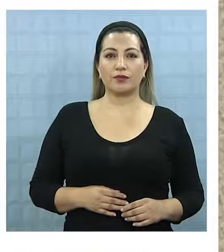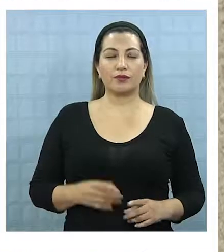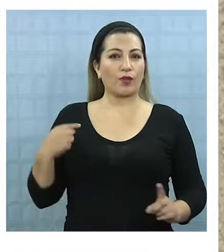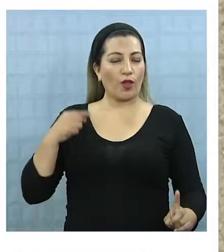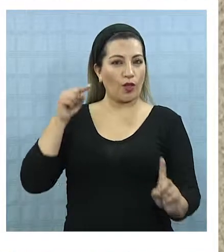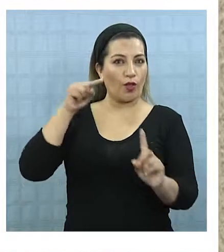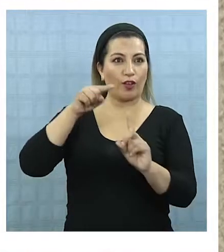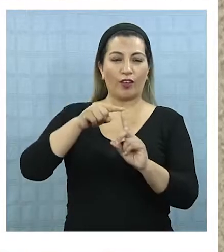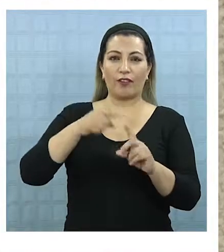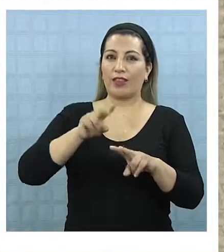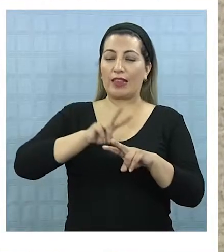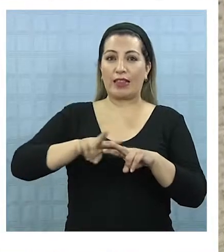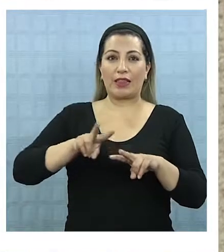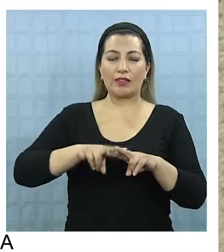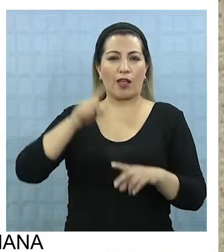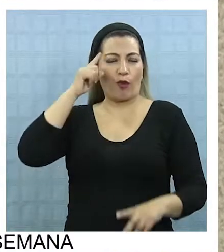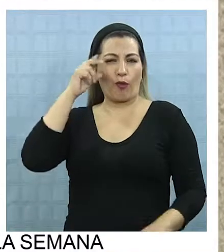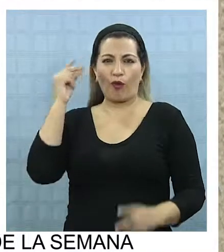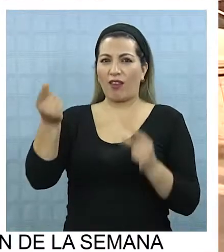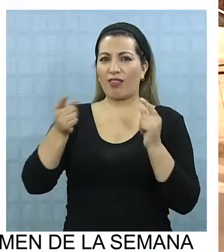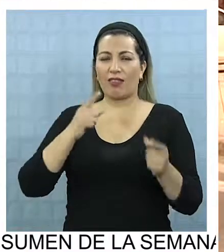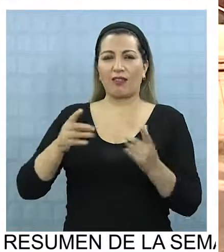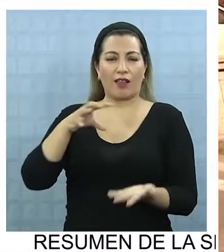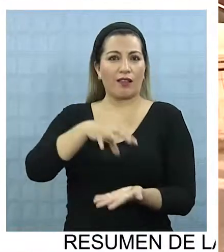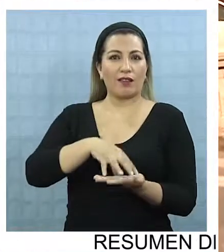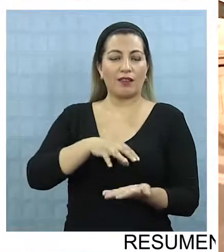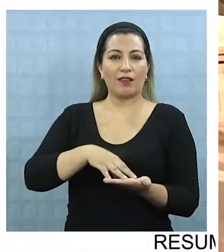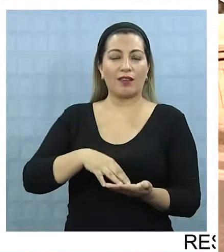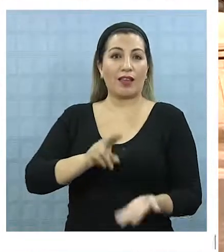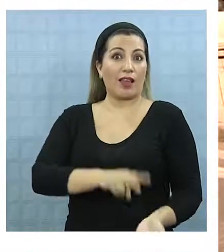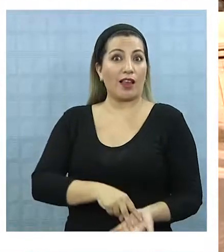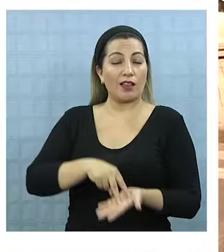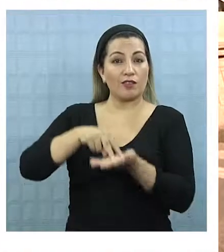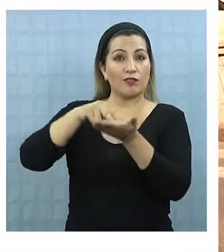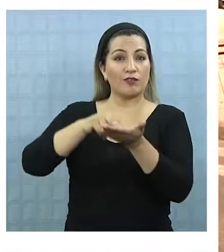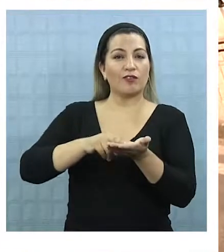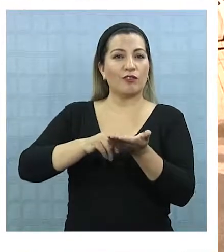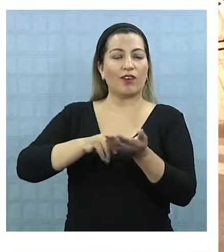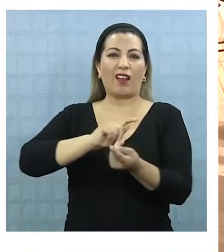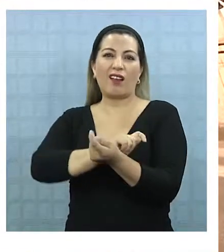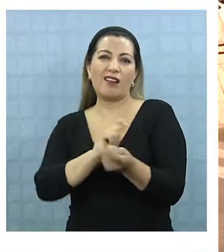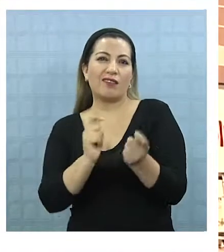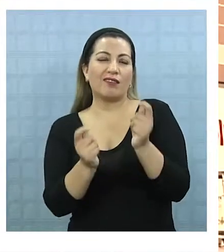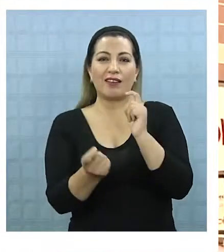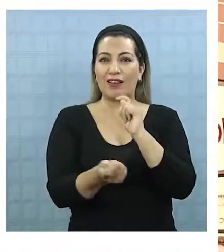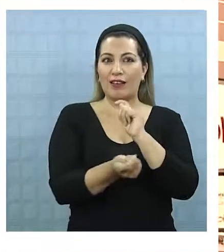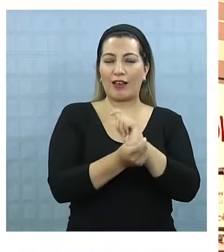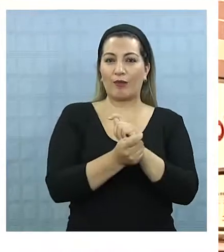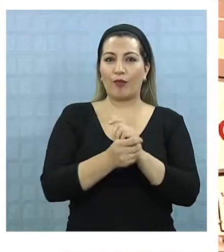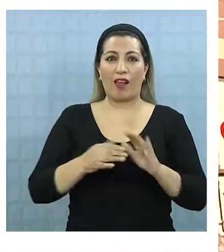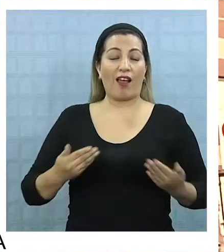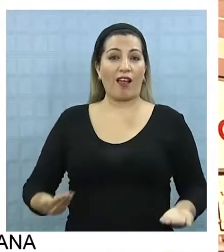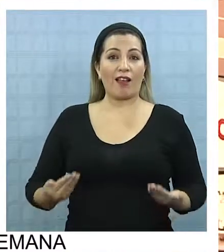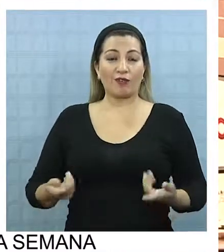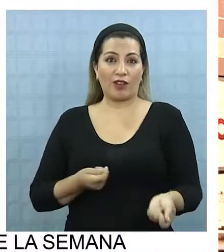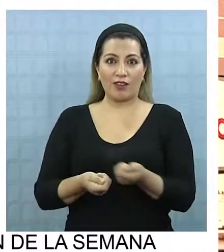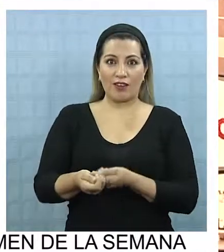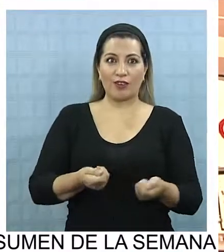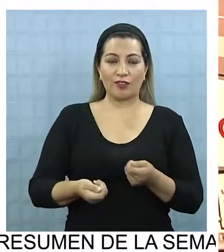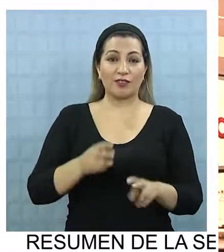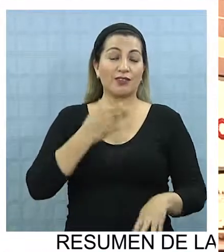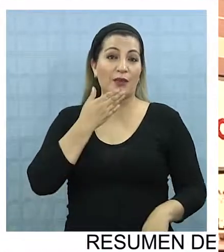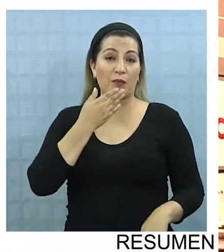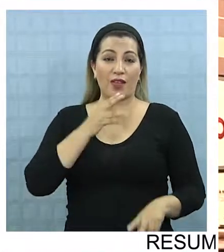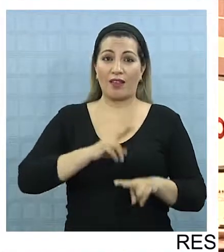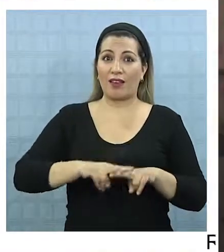Con el objetivo de establecer una estrategia regional que lleve a Zona Franca al rediseño de su actual modelo de negocios, además